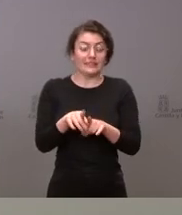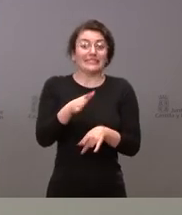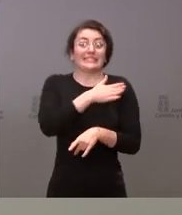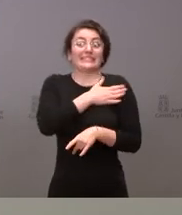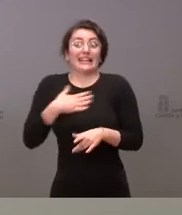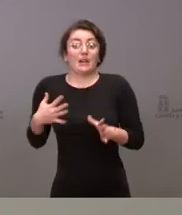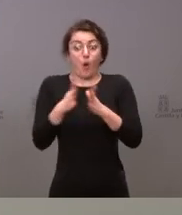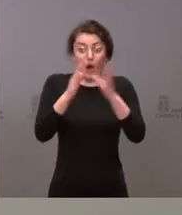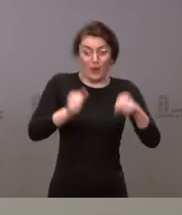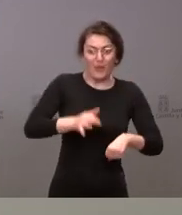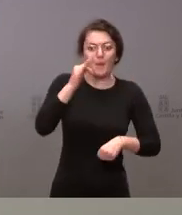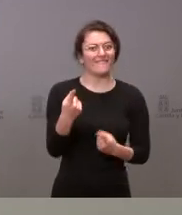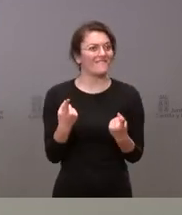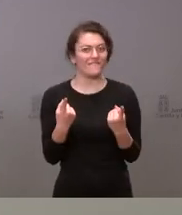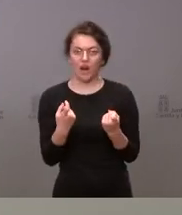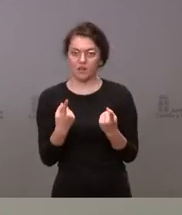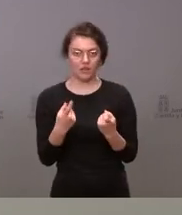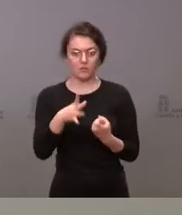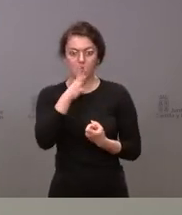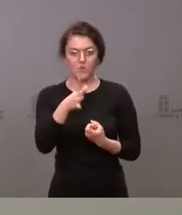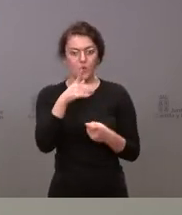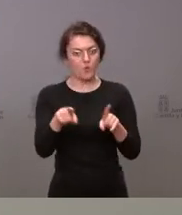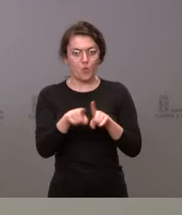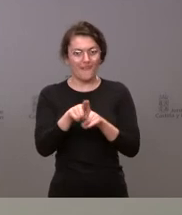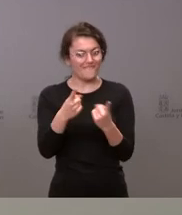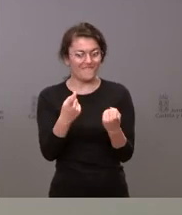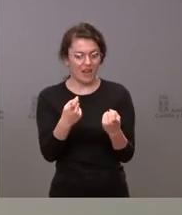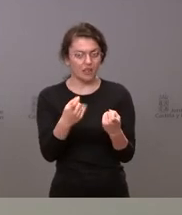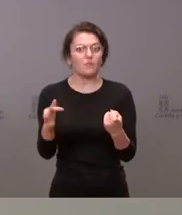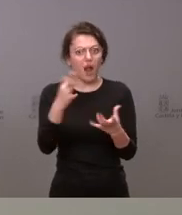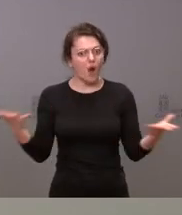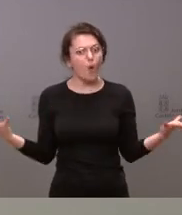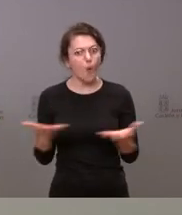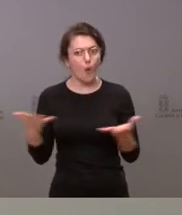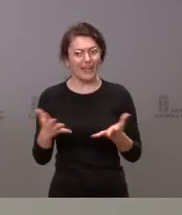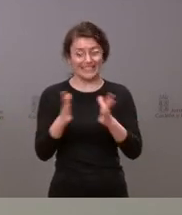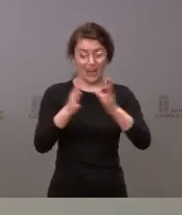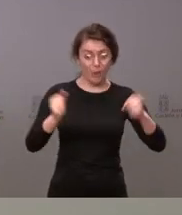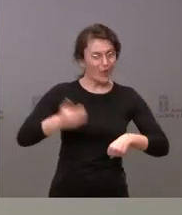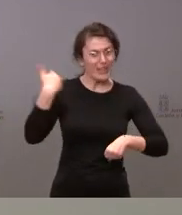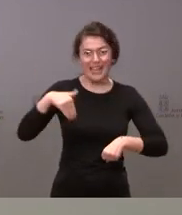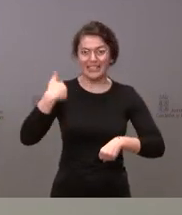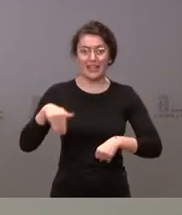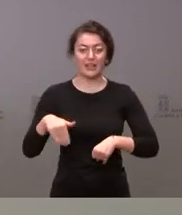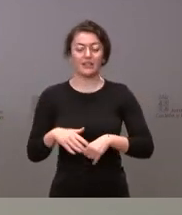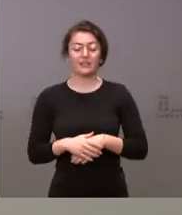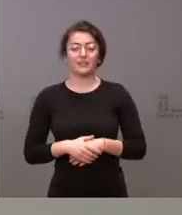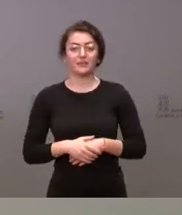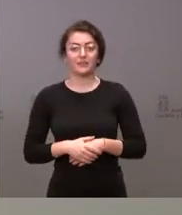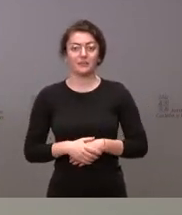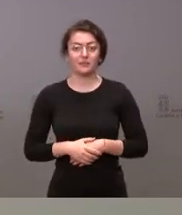imprescindible es que es no solo imprescindible sino urgente que se produzca ya que se